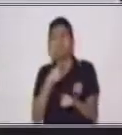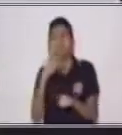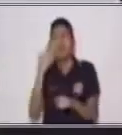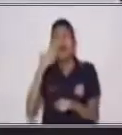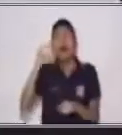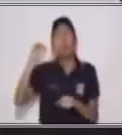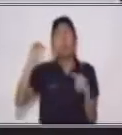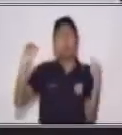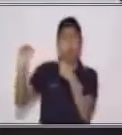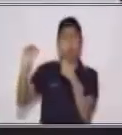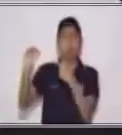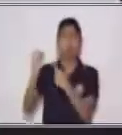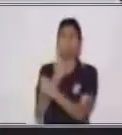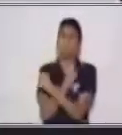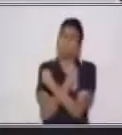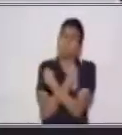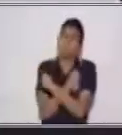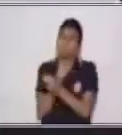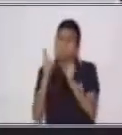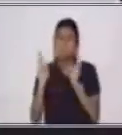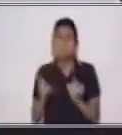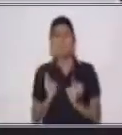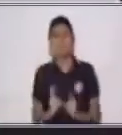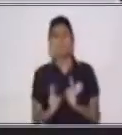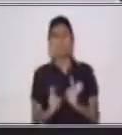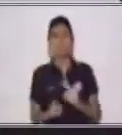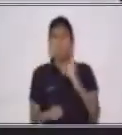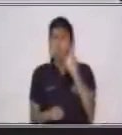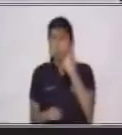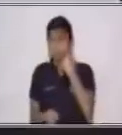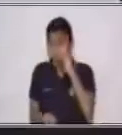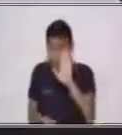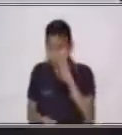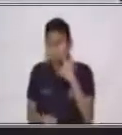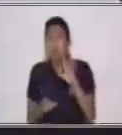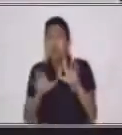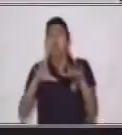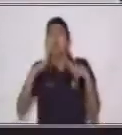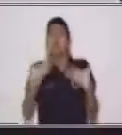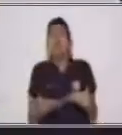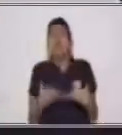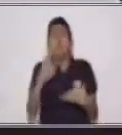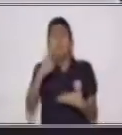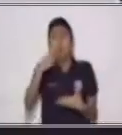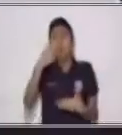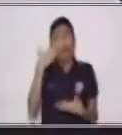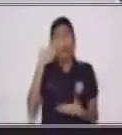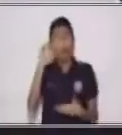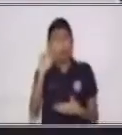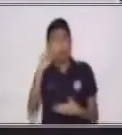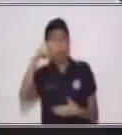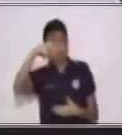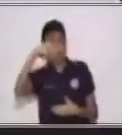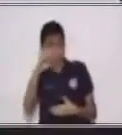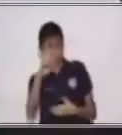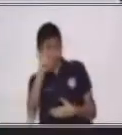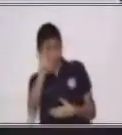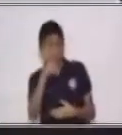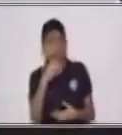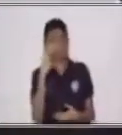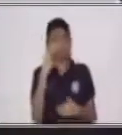los abuelos nos aman mucho. A ver, ¿cómo es el abuelo Pedro? ¿Será que el abuelo Pedro es muy gruñón?